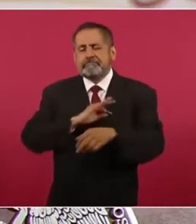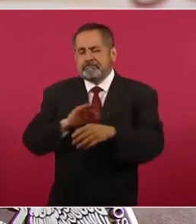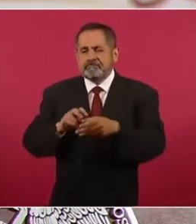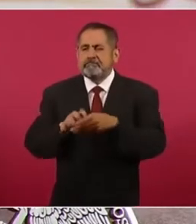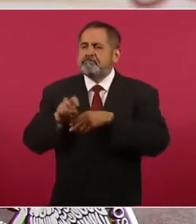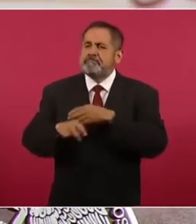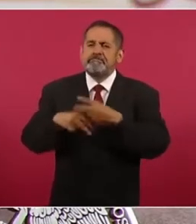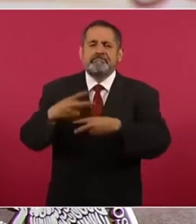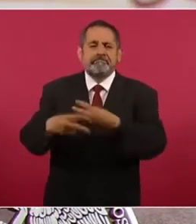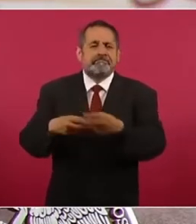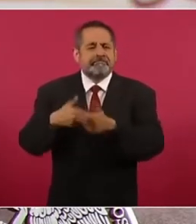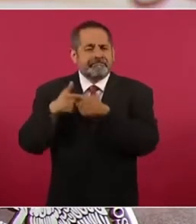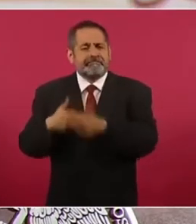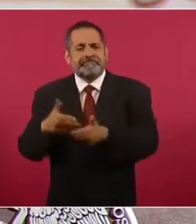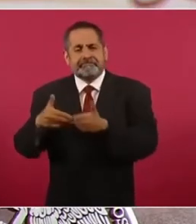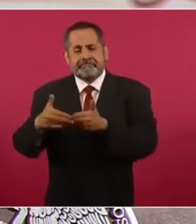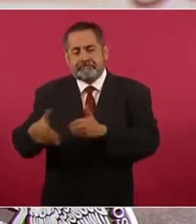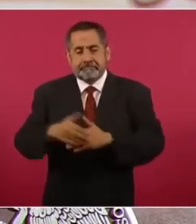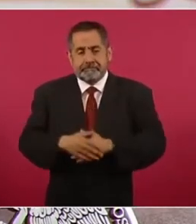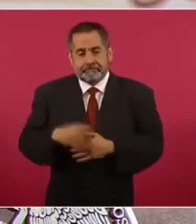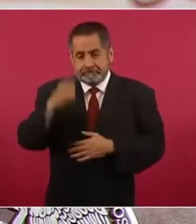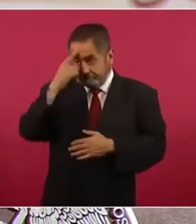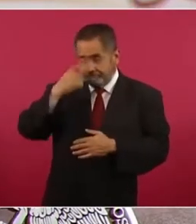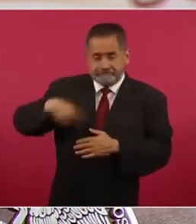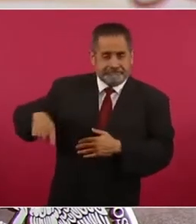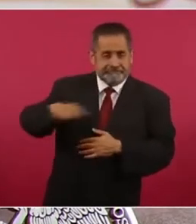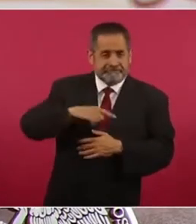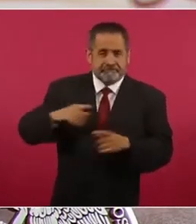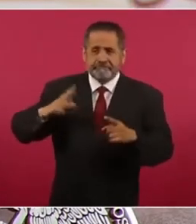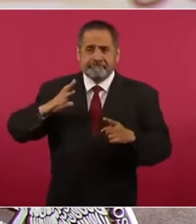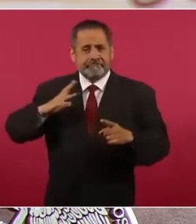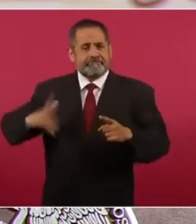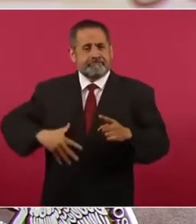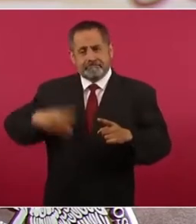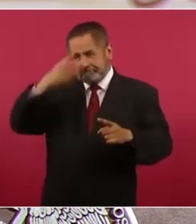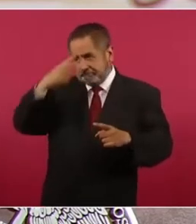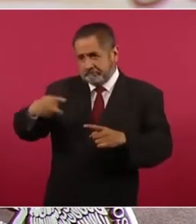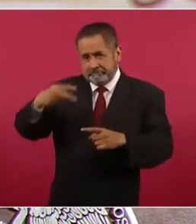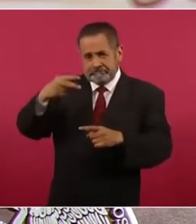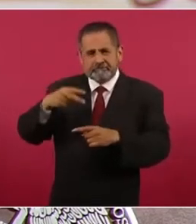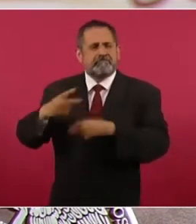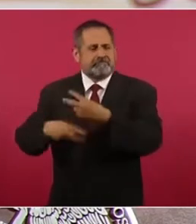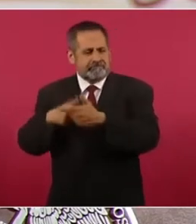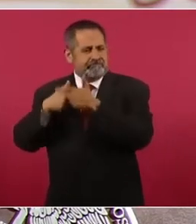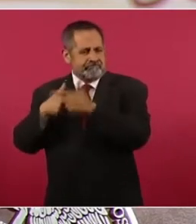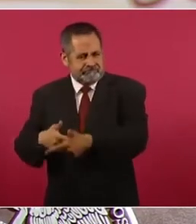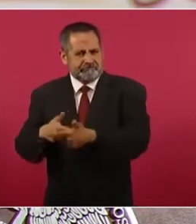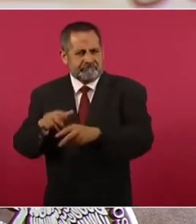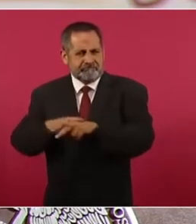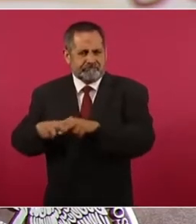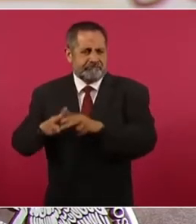Maya en esa zona, para orgullo del pueblo de México. Sin embargo,